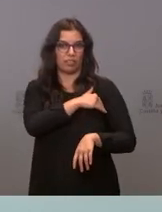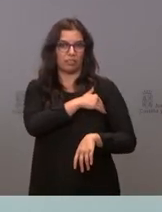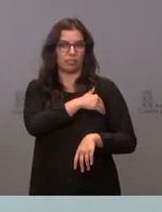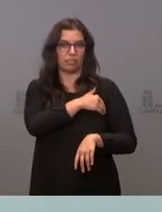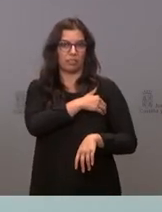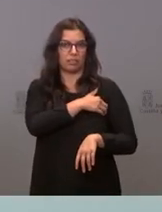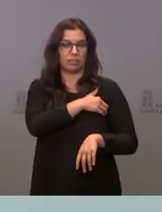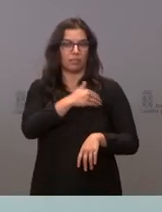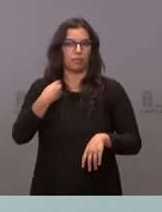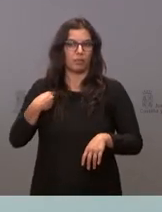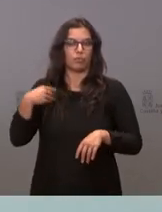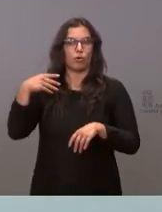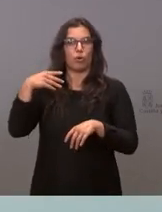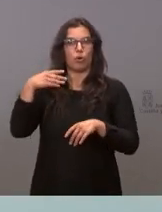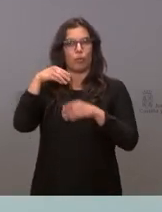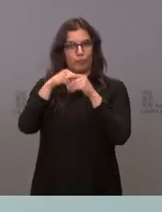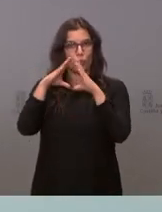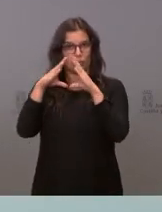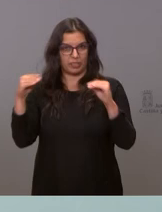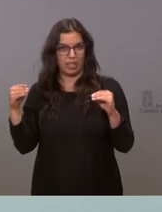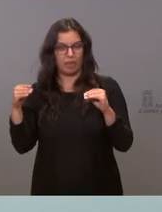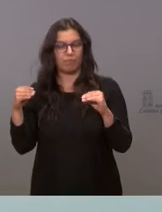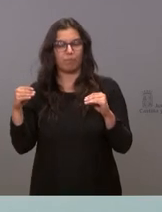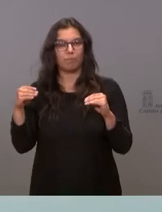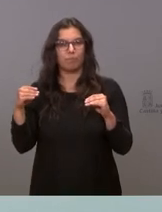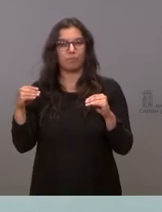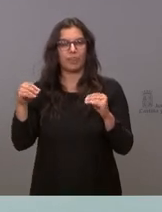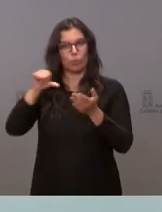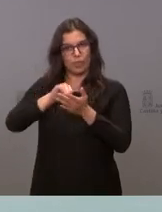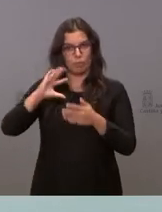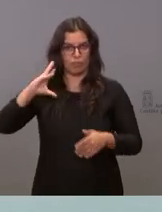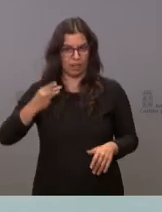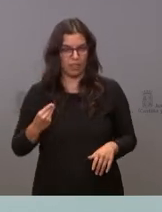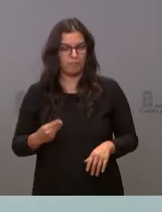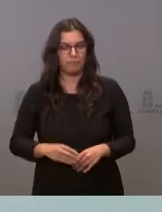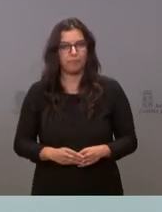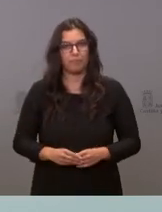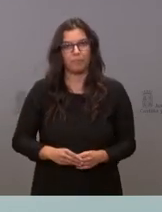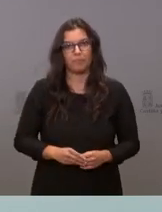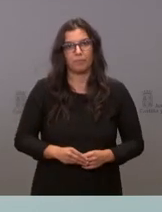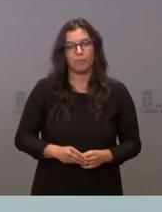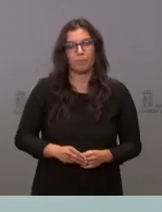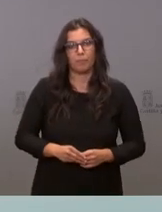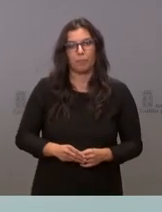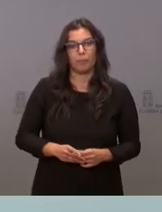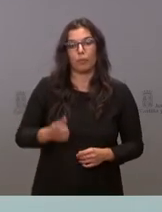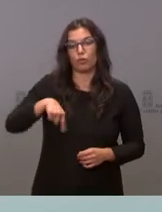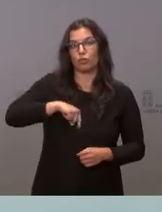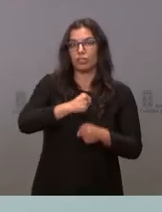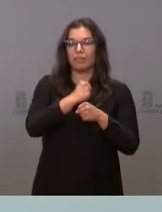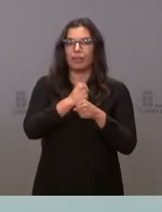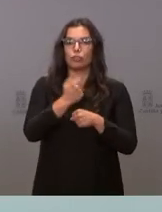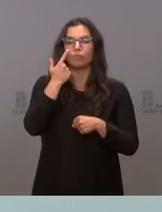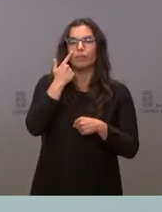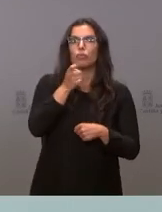cursan estudios en el campus que tienen la universidad de león en la ciudad de ponferrada estamos trabajando para ver de qué